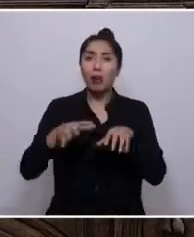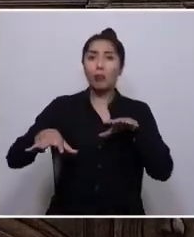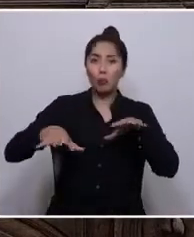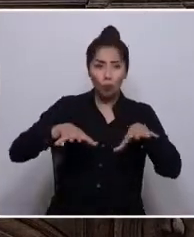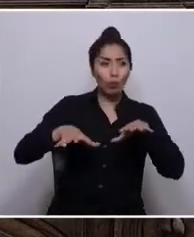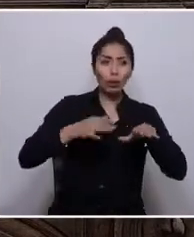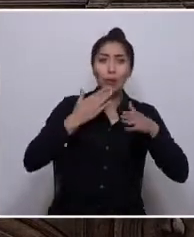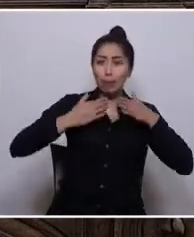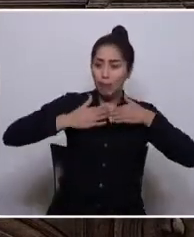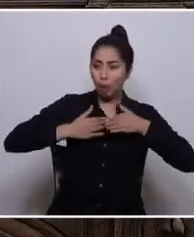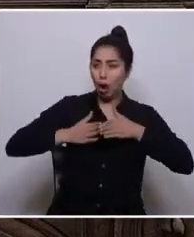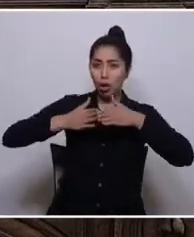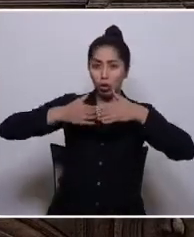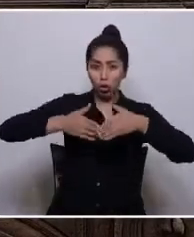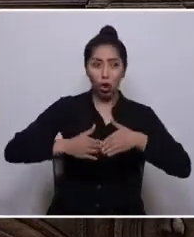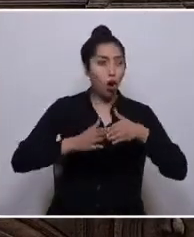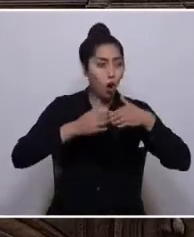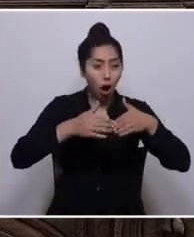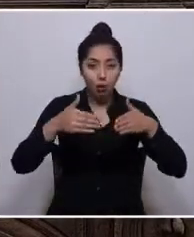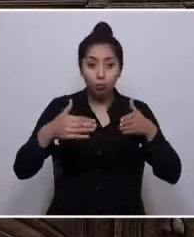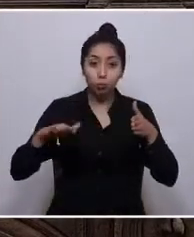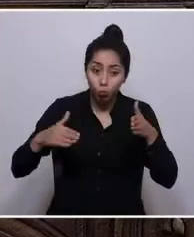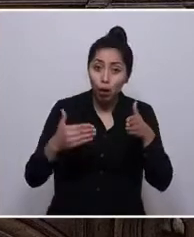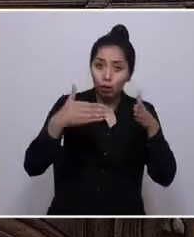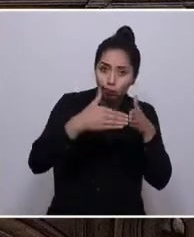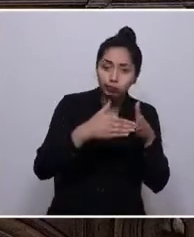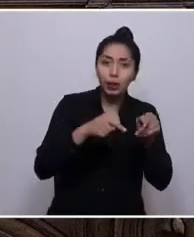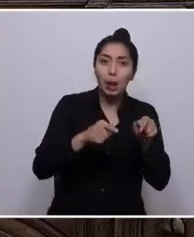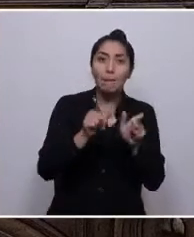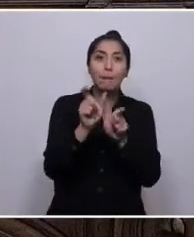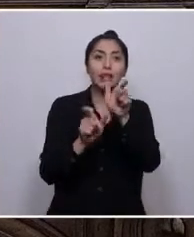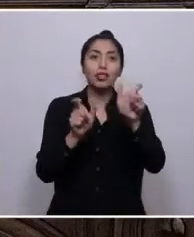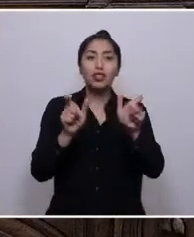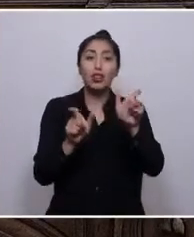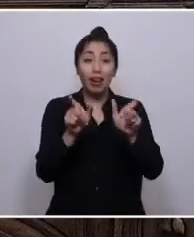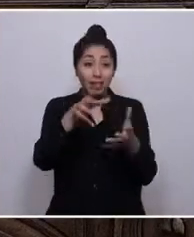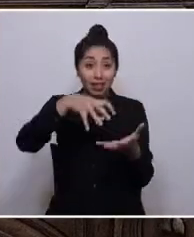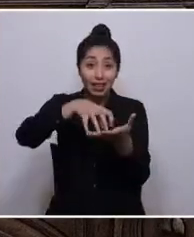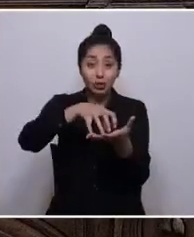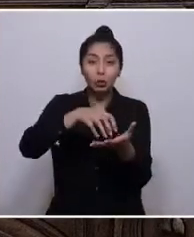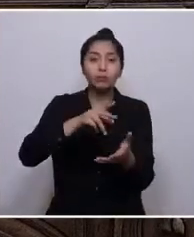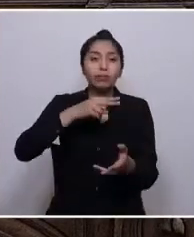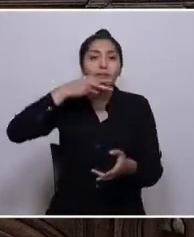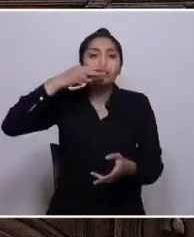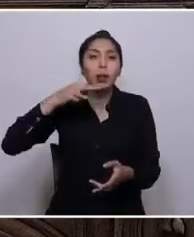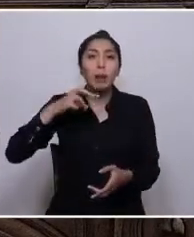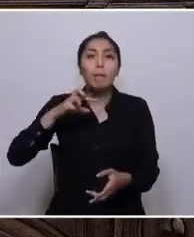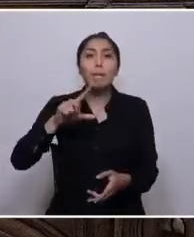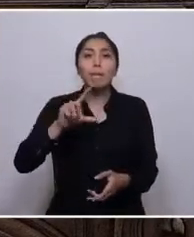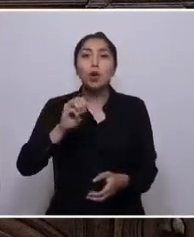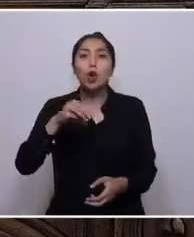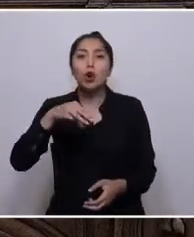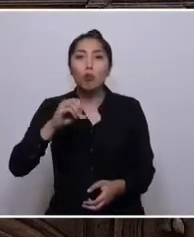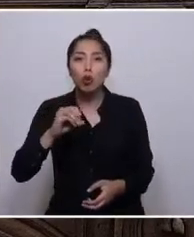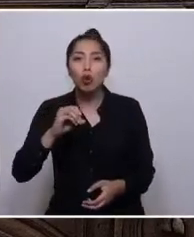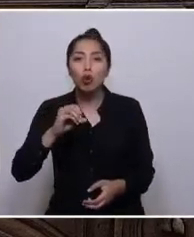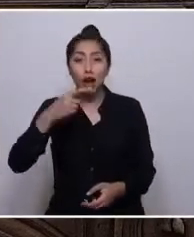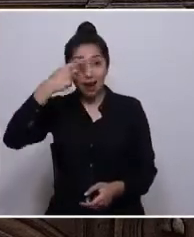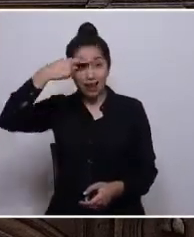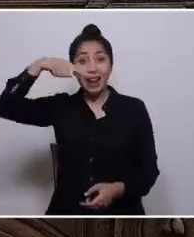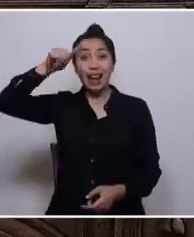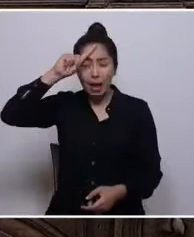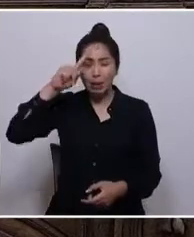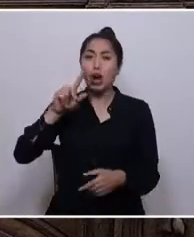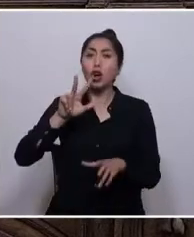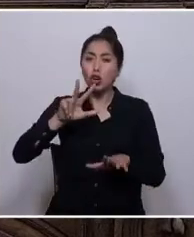ha develado que los y las habitantes de la ciudad respiran plomo. Calama lleva 11 años luchando para que se ejecute el